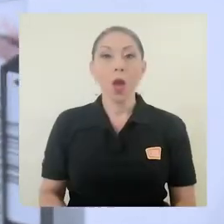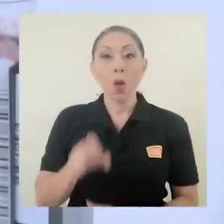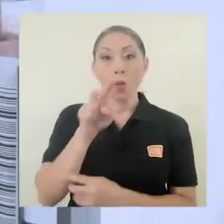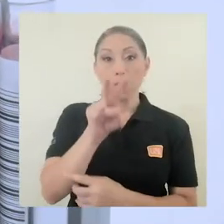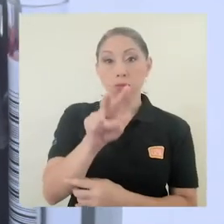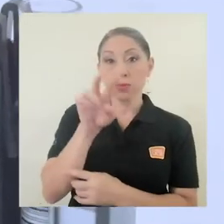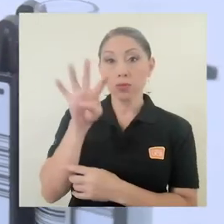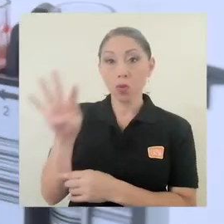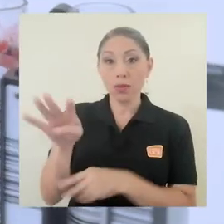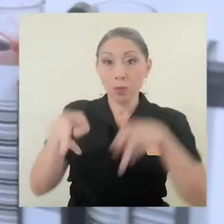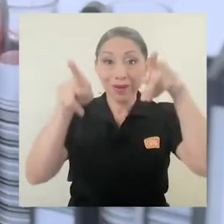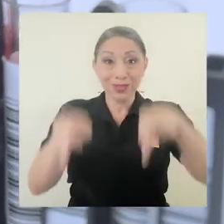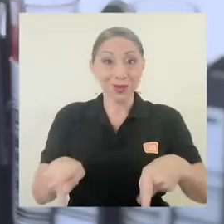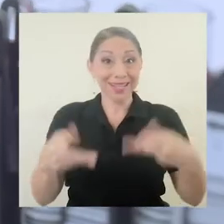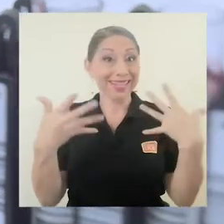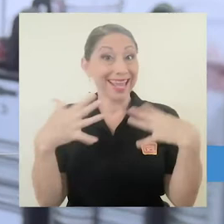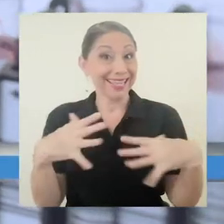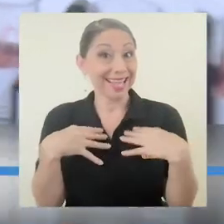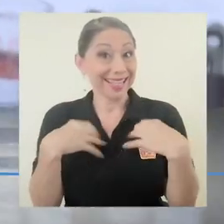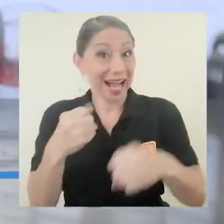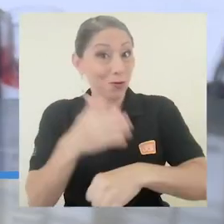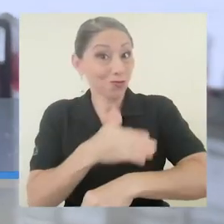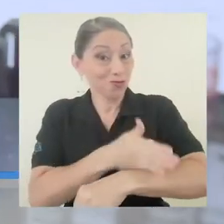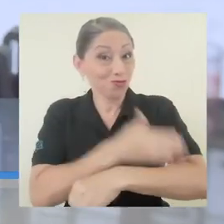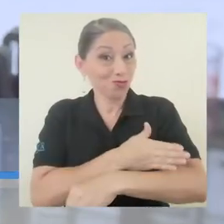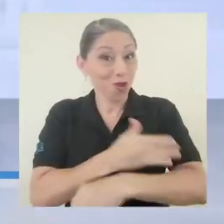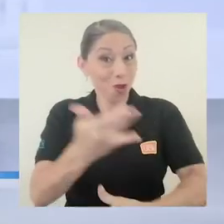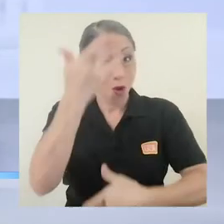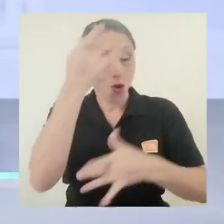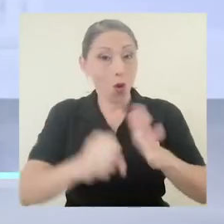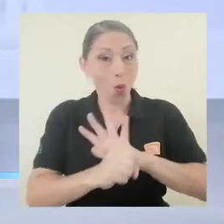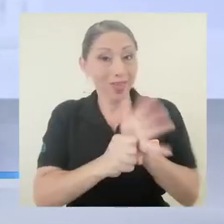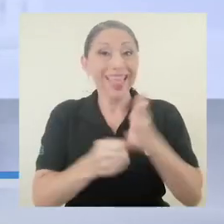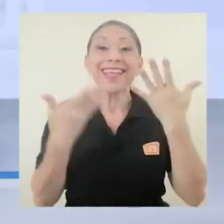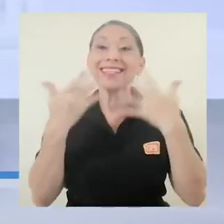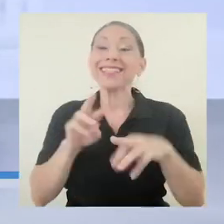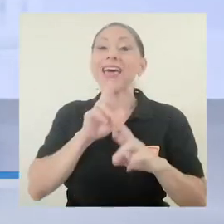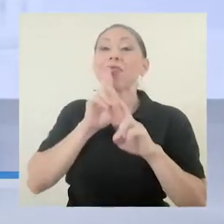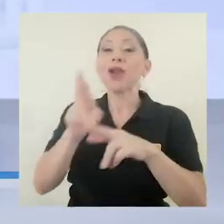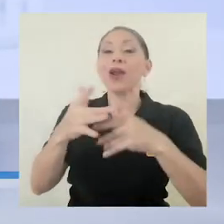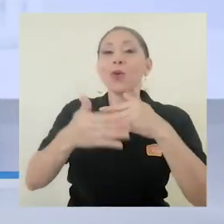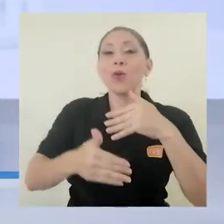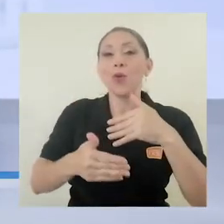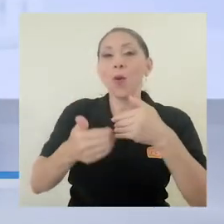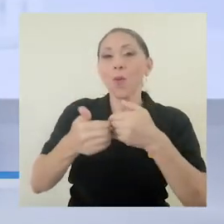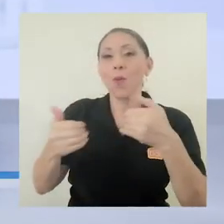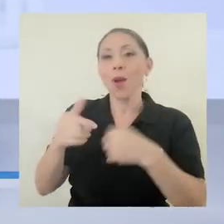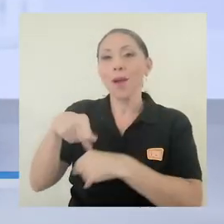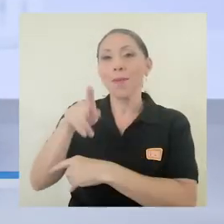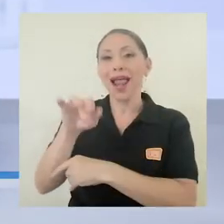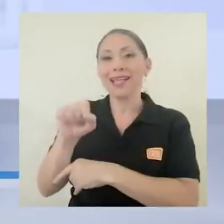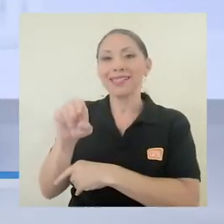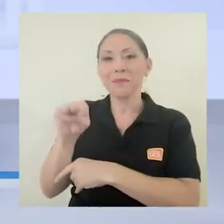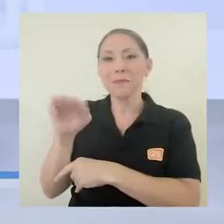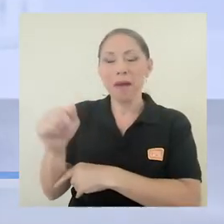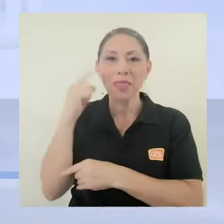Dos docenas de personas recuperadas de COVID-19 ya donaron su plasma para el uso clínico en los hospitales de la Caja